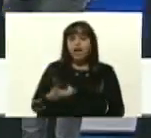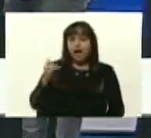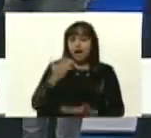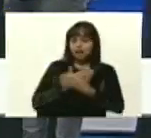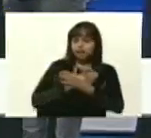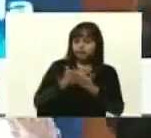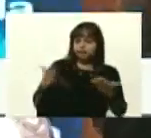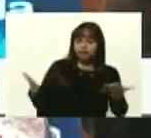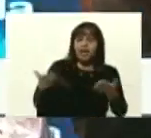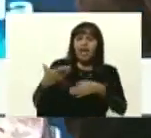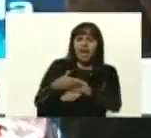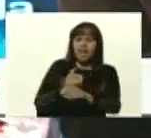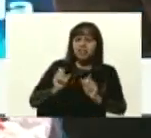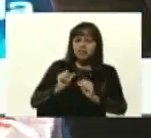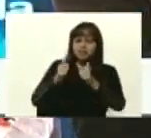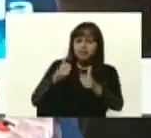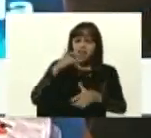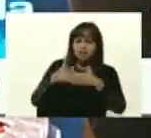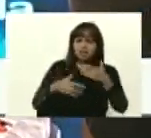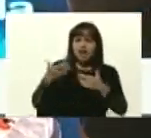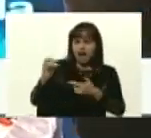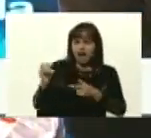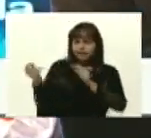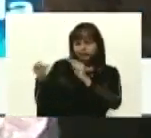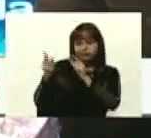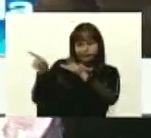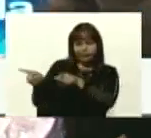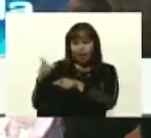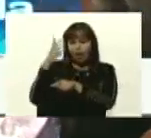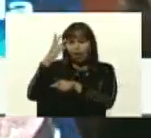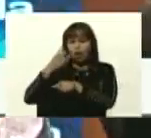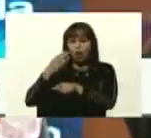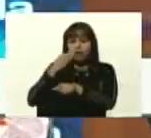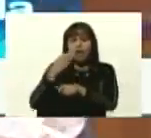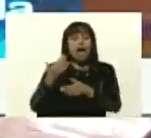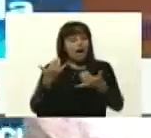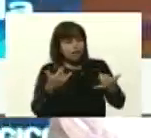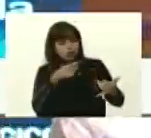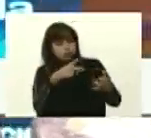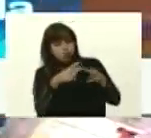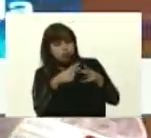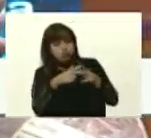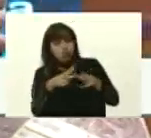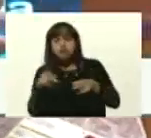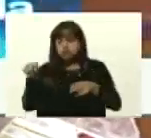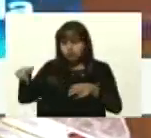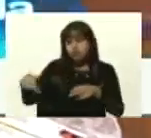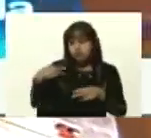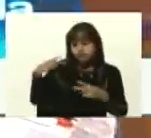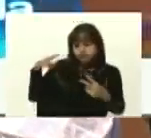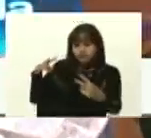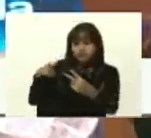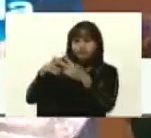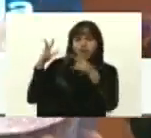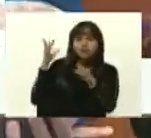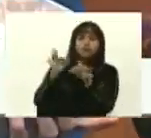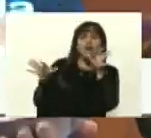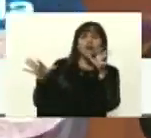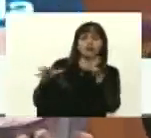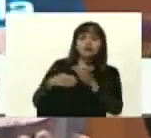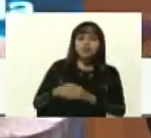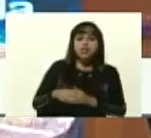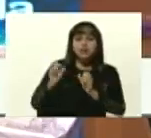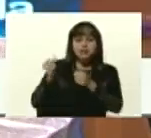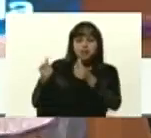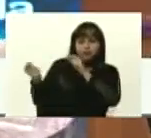porque antes de empezar el acto estábamos conversando con Felipe. Ah, ¿ya tú conocías a Felipe? Lo conocí aquí por fortuna, sí. Le pusimos a la